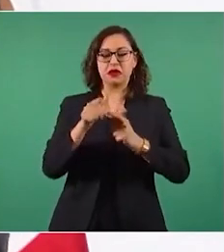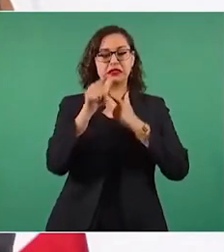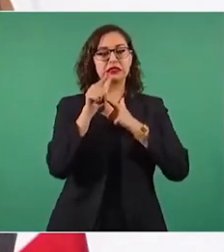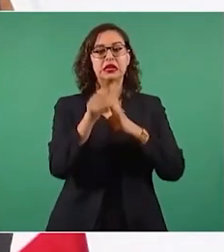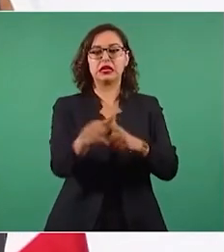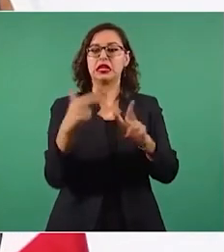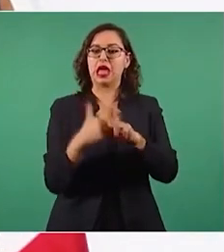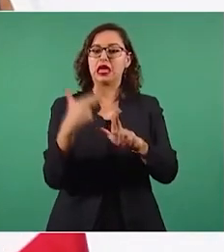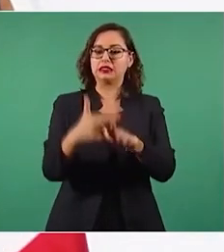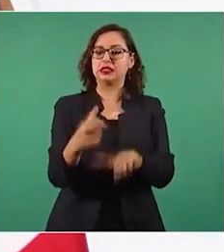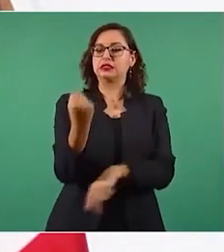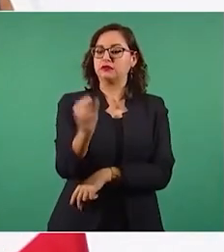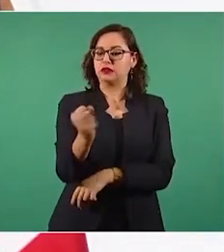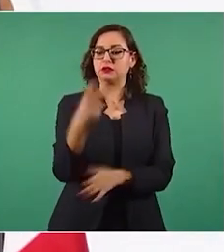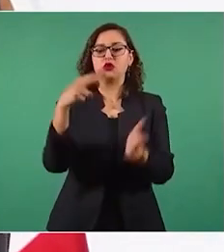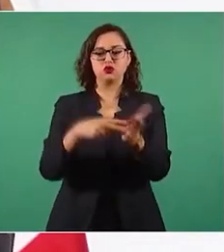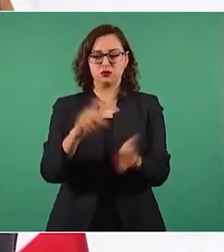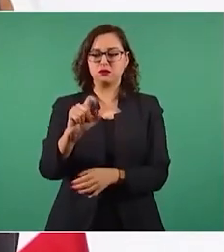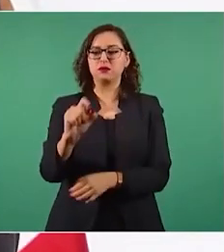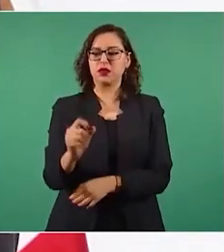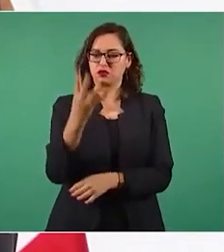septiembre de 2024.